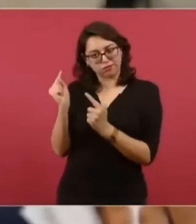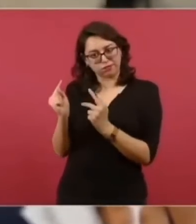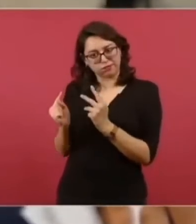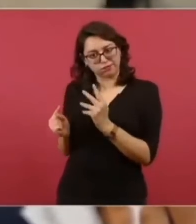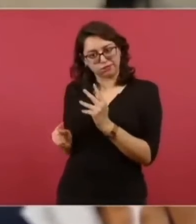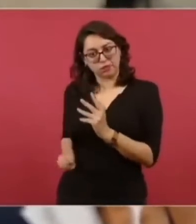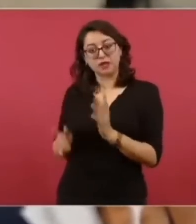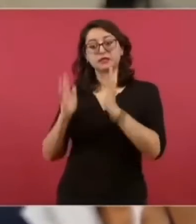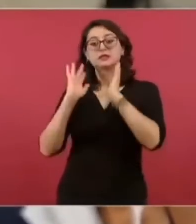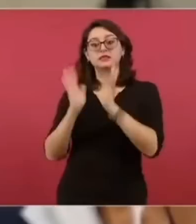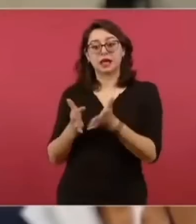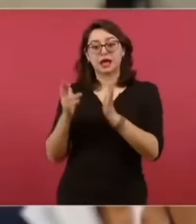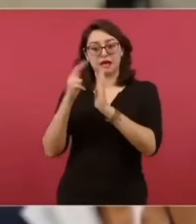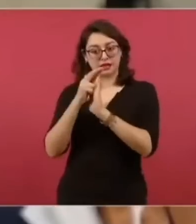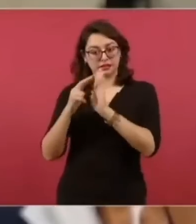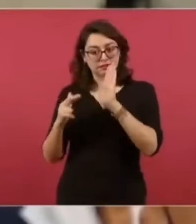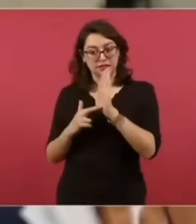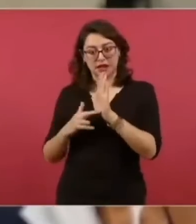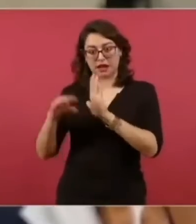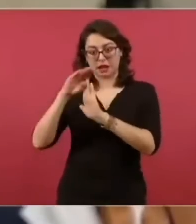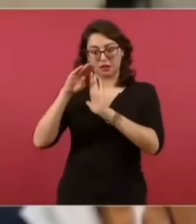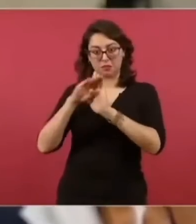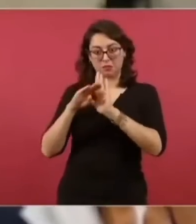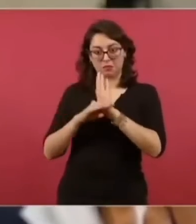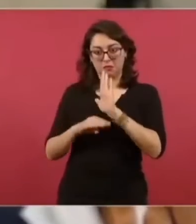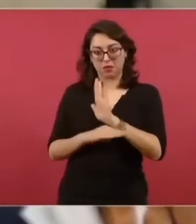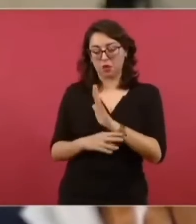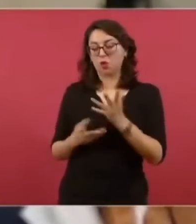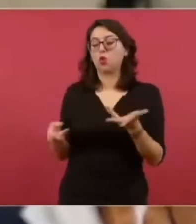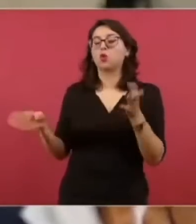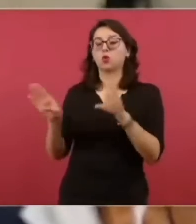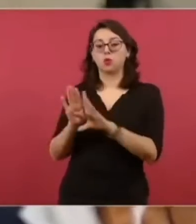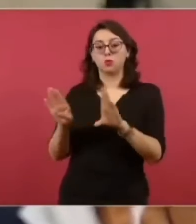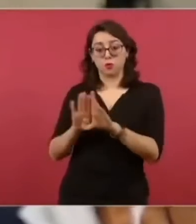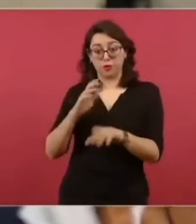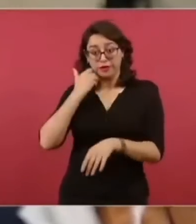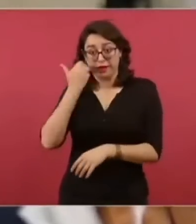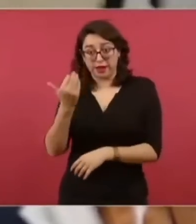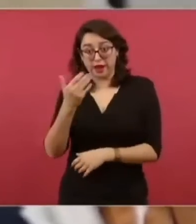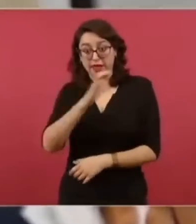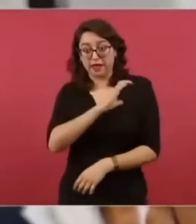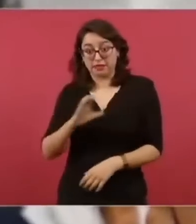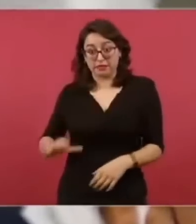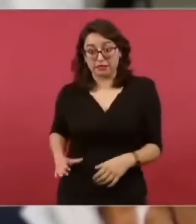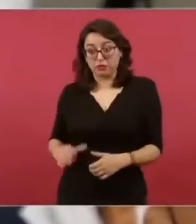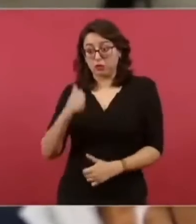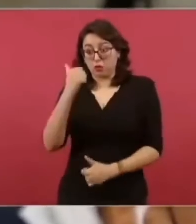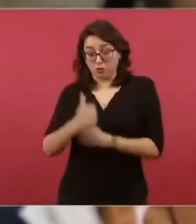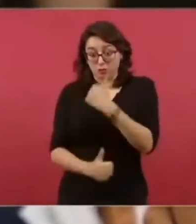las que jugarán los aspirantes a la candidatura presidencial por este partido.